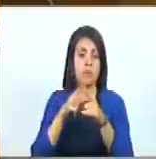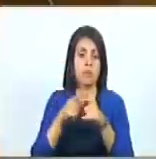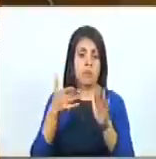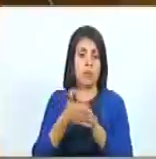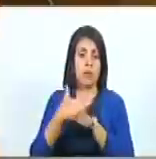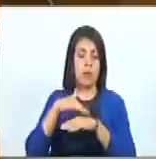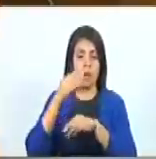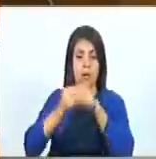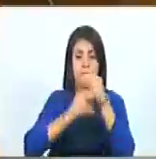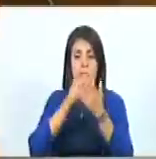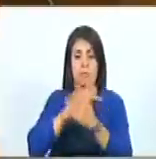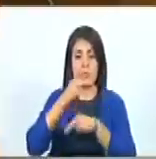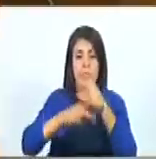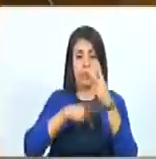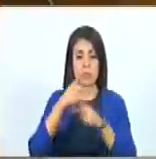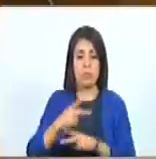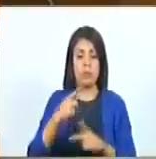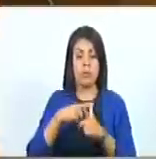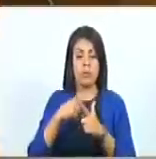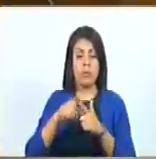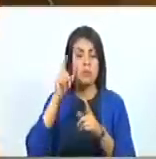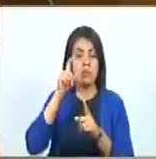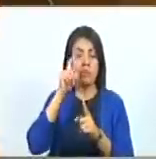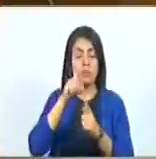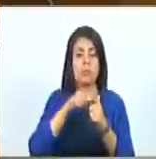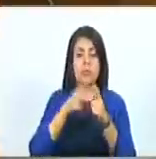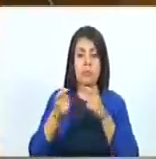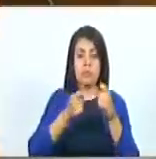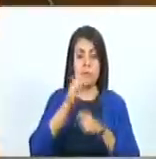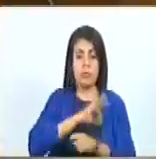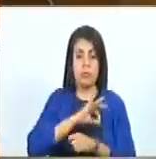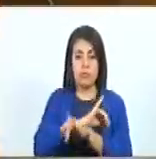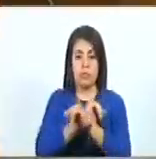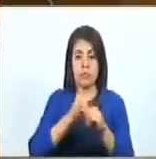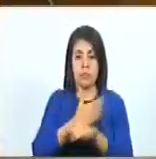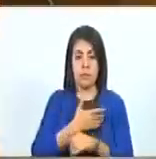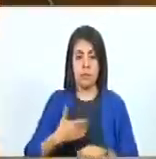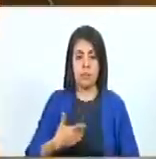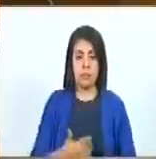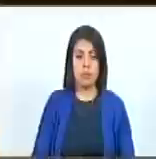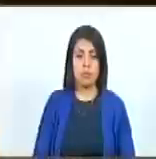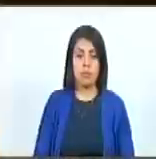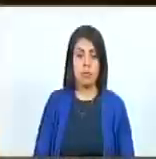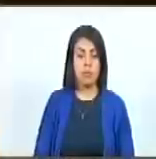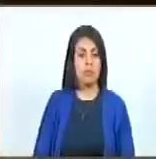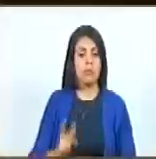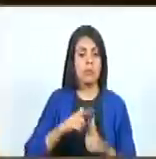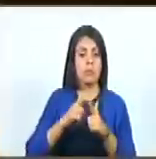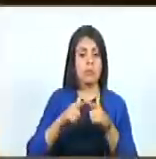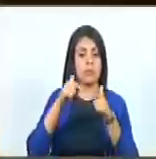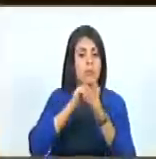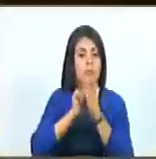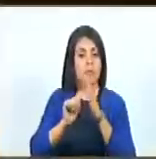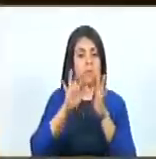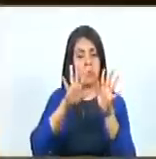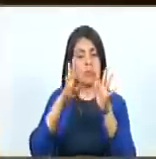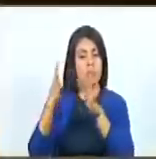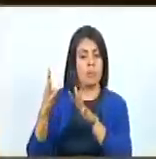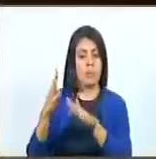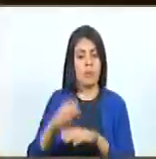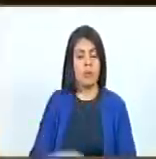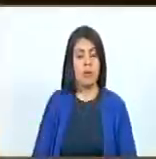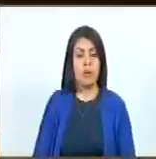la formulación de políticas formativas en materia de control social. Esto, señor presidente. En consideración, el artículo 19.